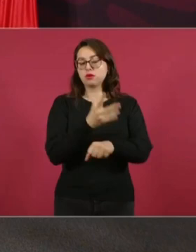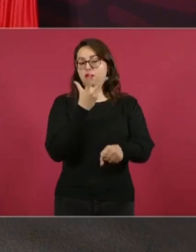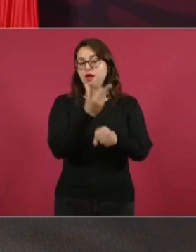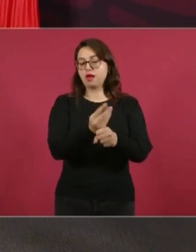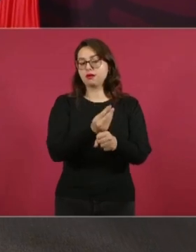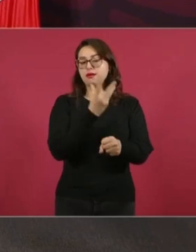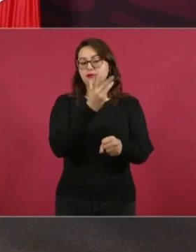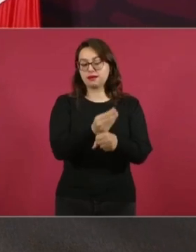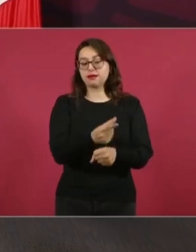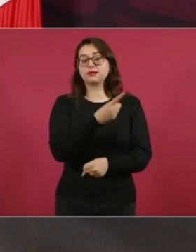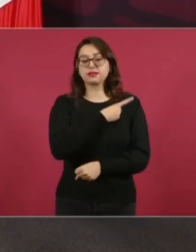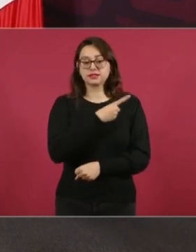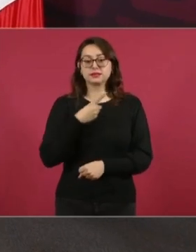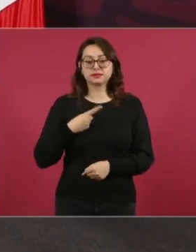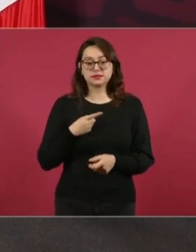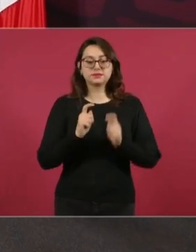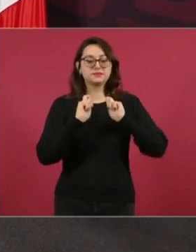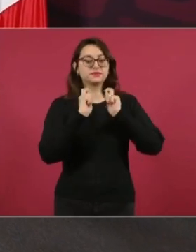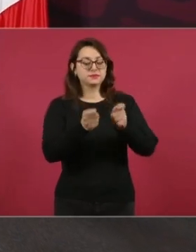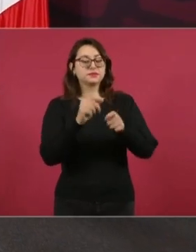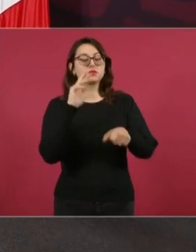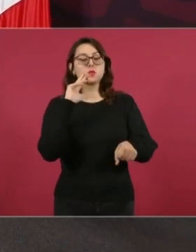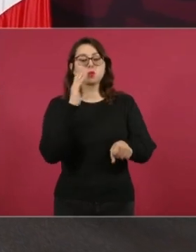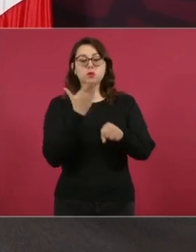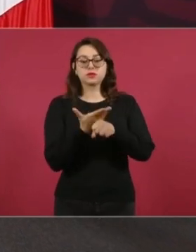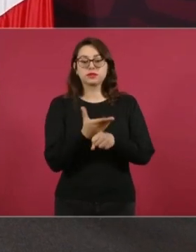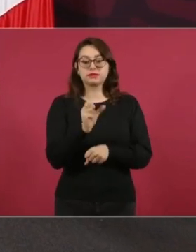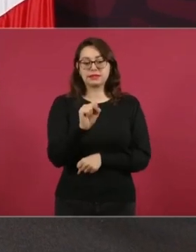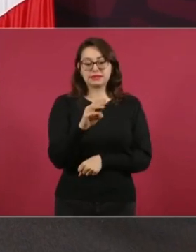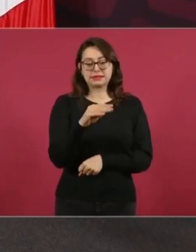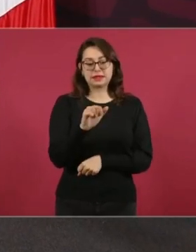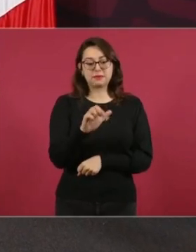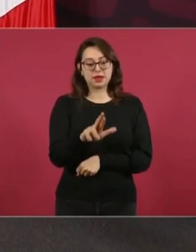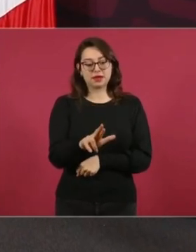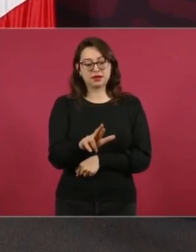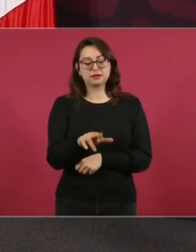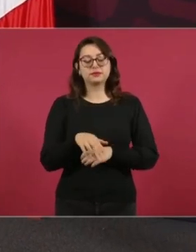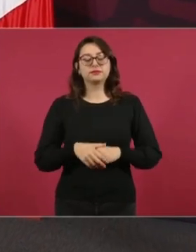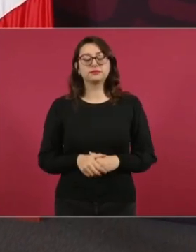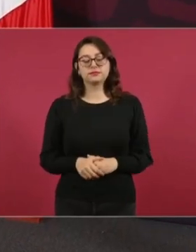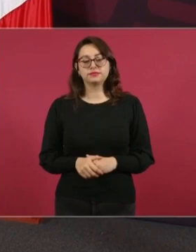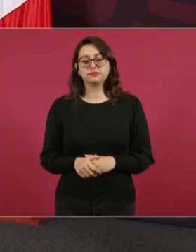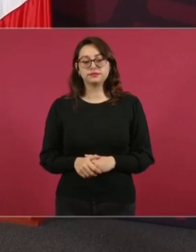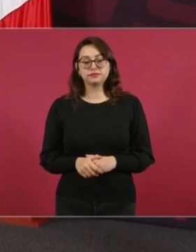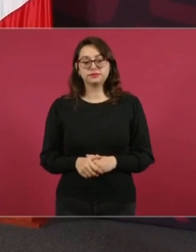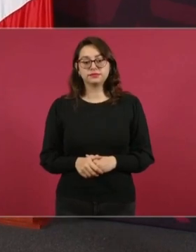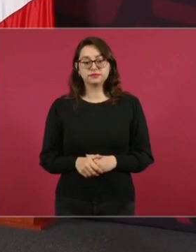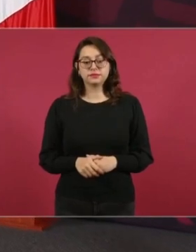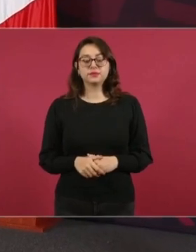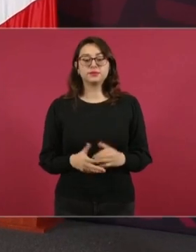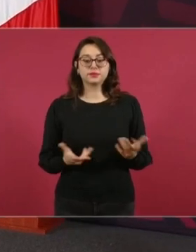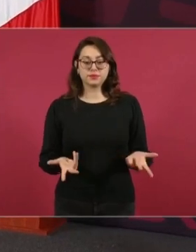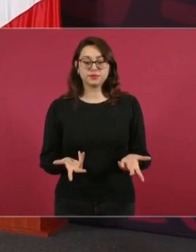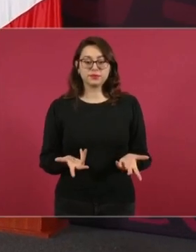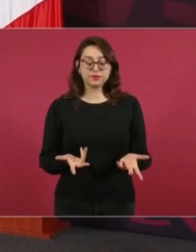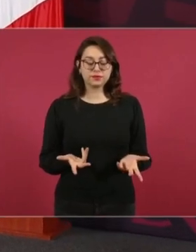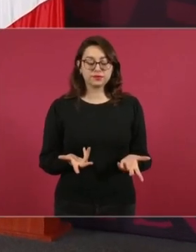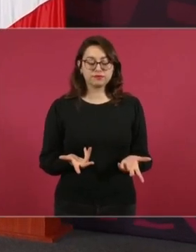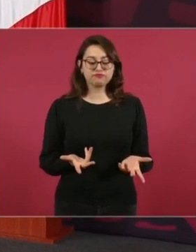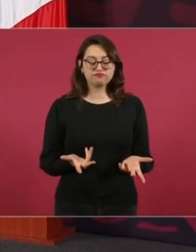Además, está a cargo de la Secretaría de Marina, ya ese aeropuerto.